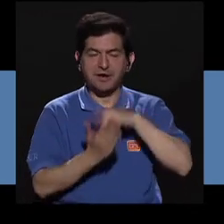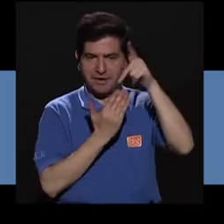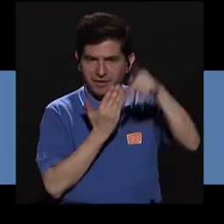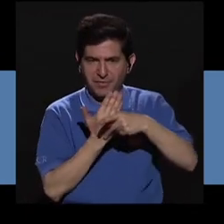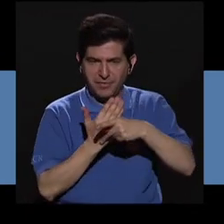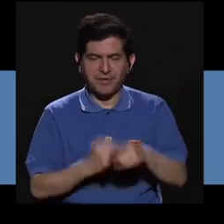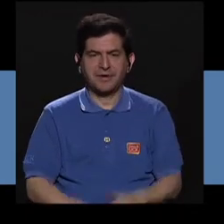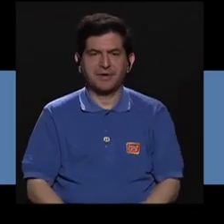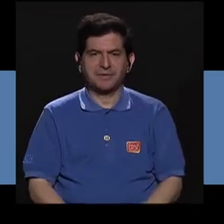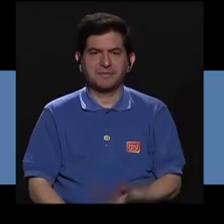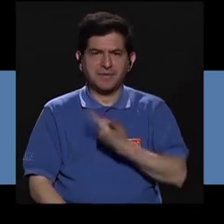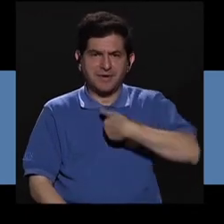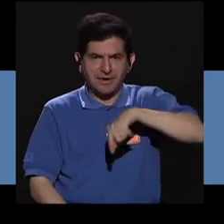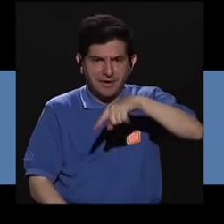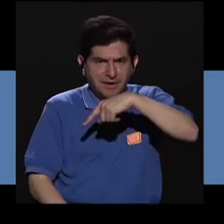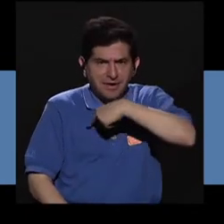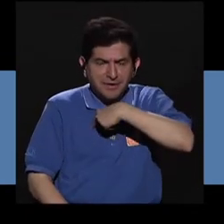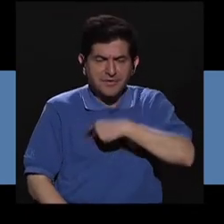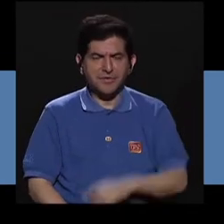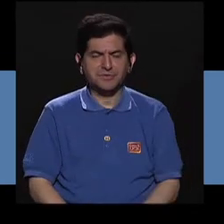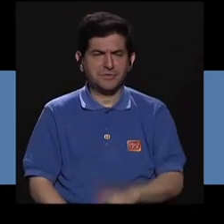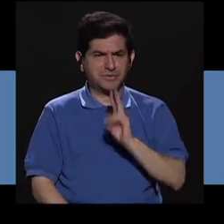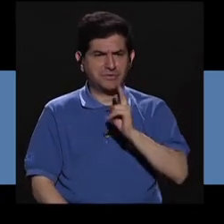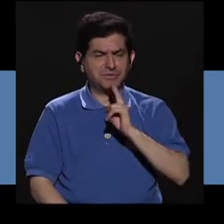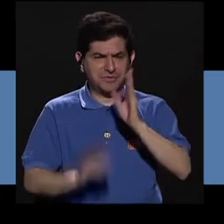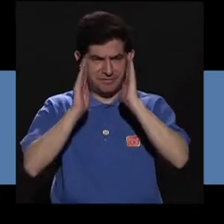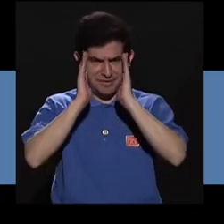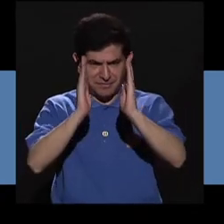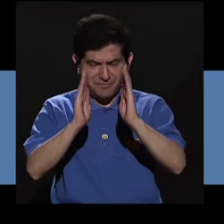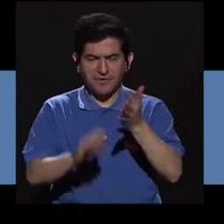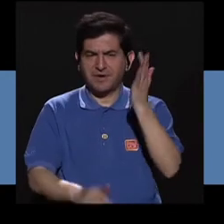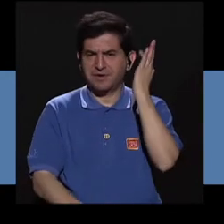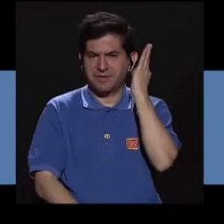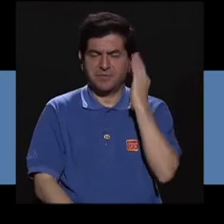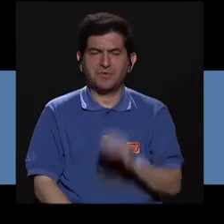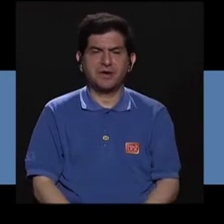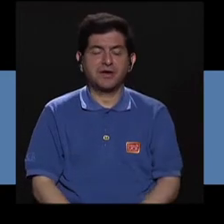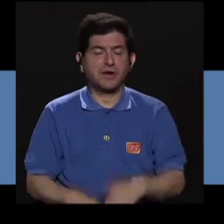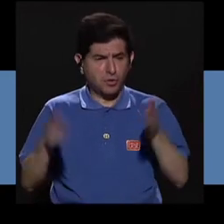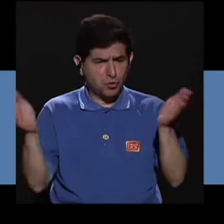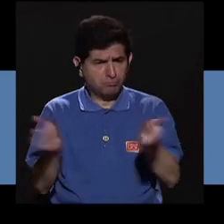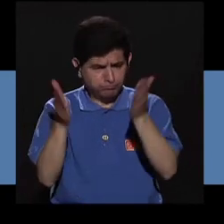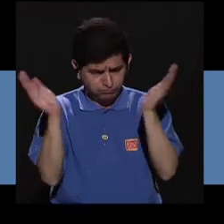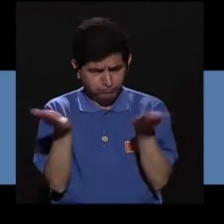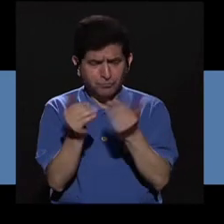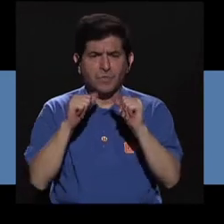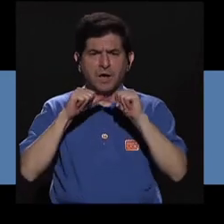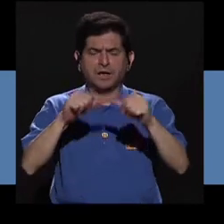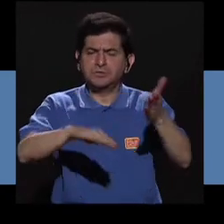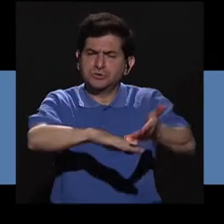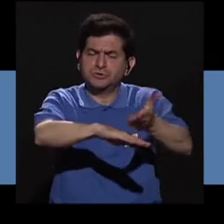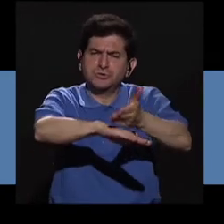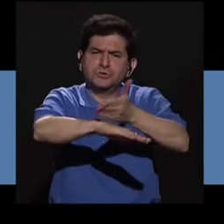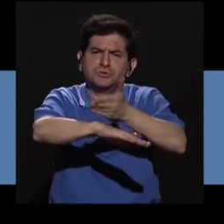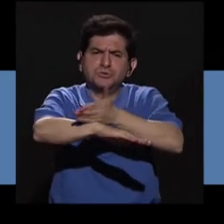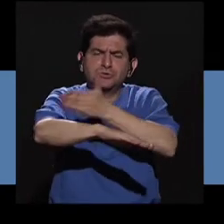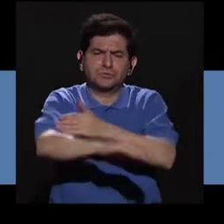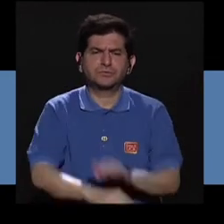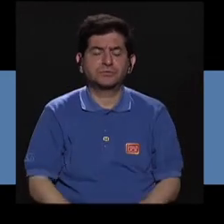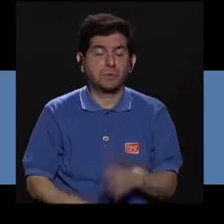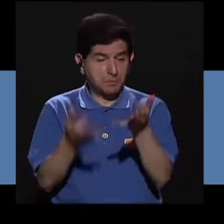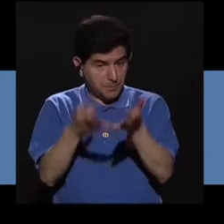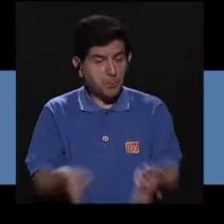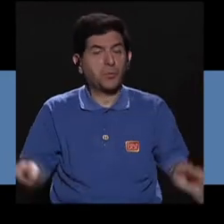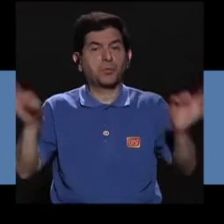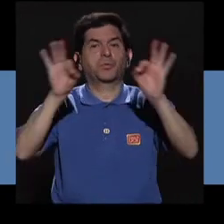que nos ha tomado tan, tan en serio a nosotras como mujeres, y cómo nos motiva a seguir adelante. Es algo muy